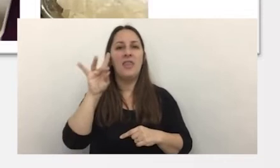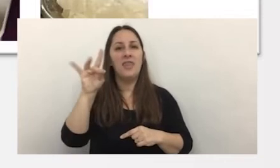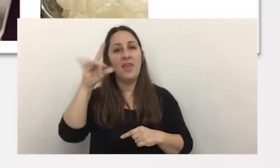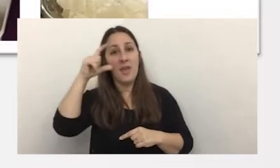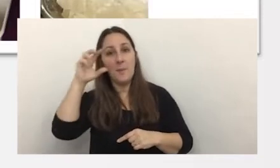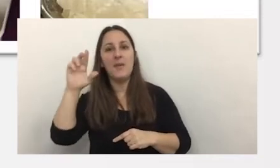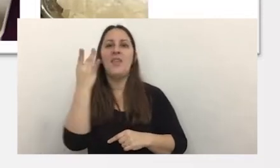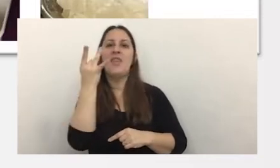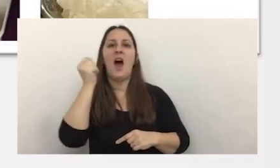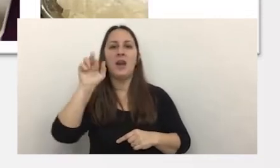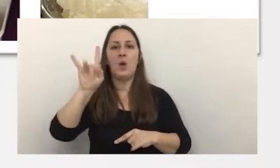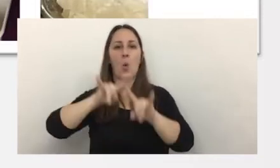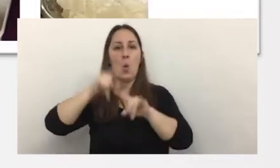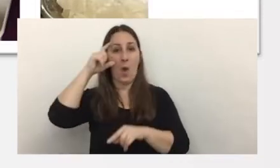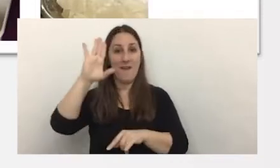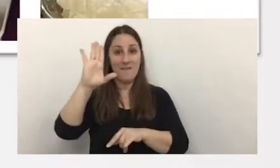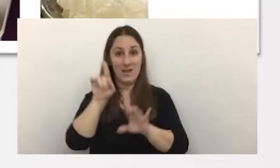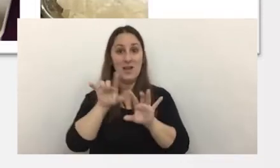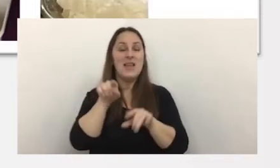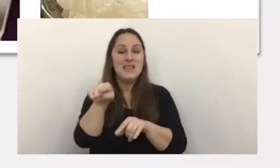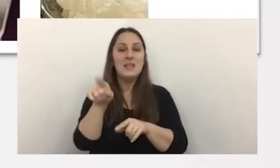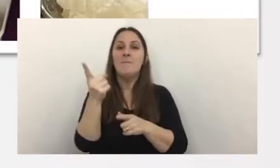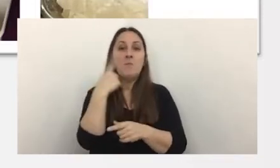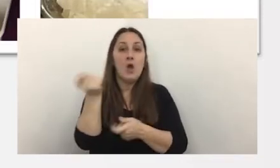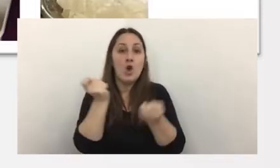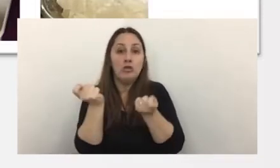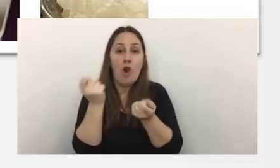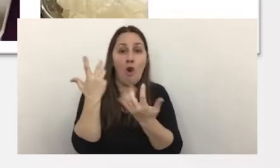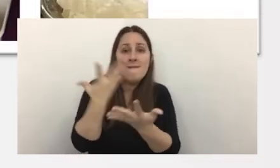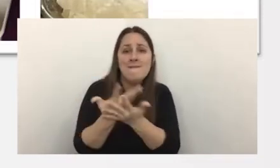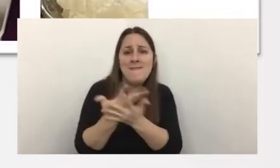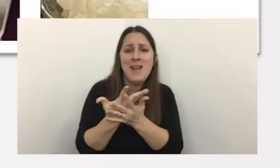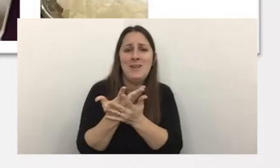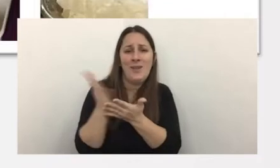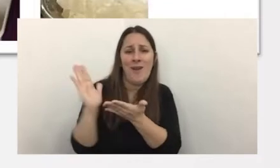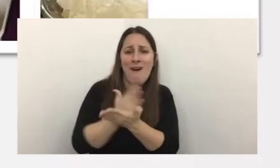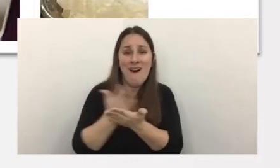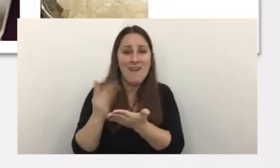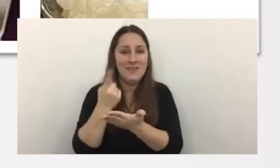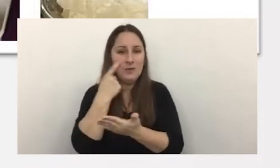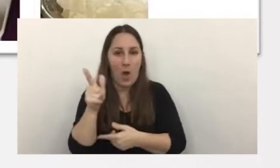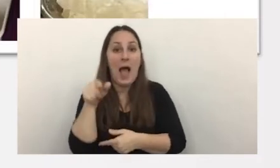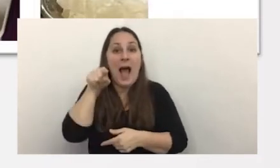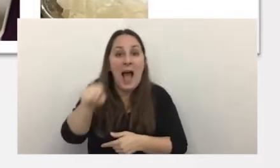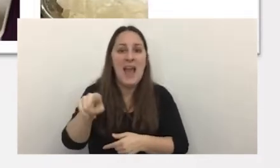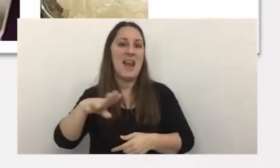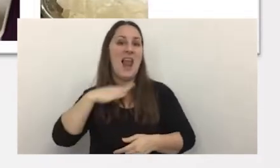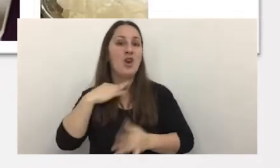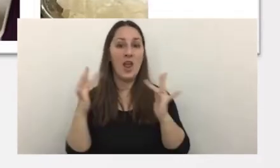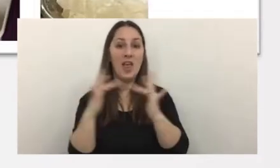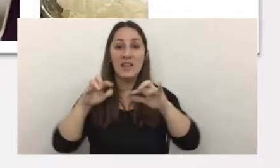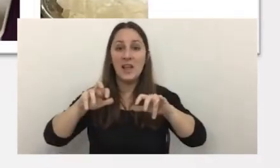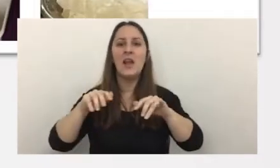ese universo no controlado no indexado es donde los ciberdelincuentes utilizan hoy